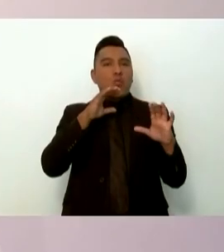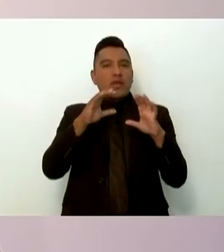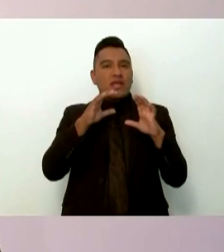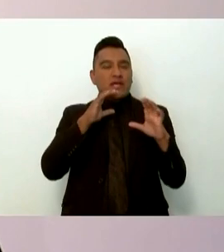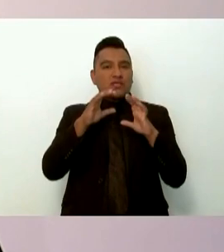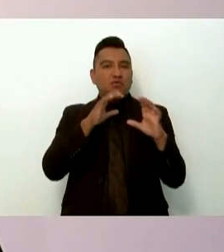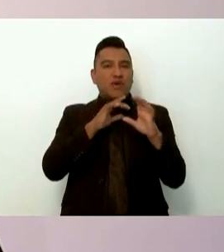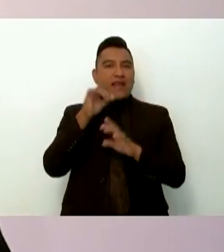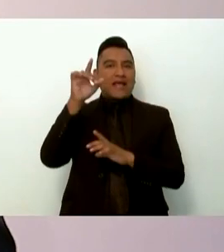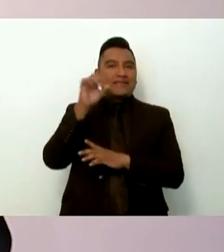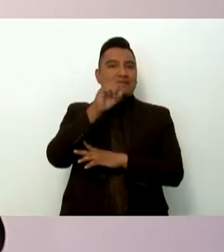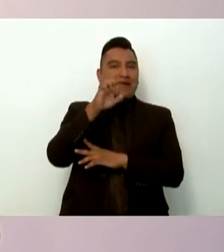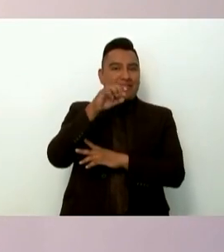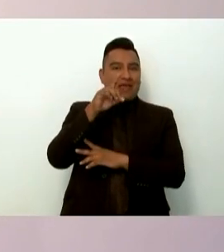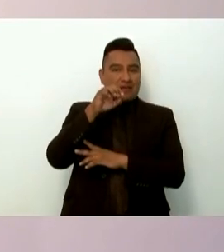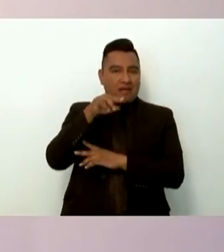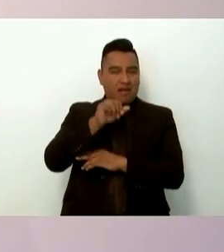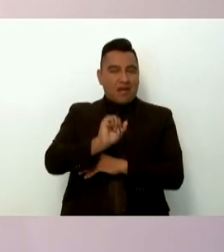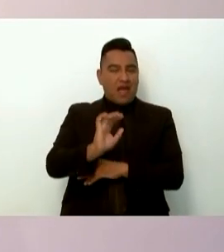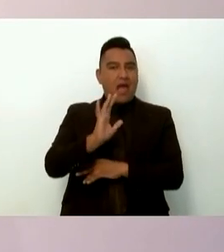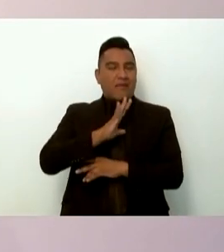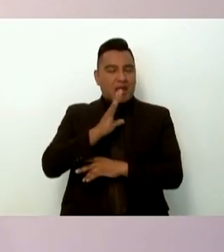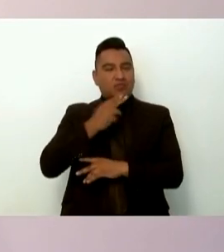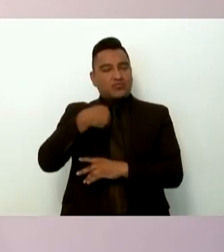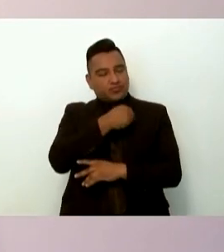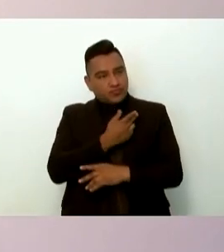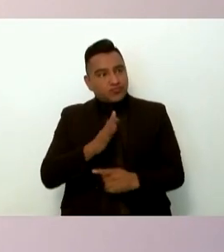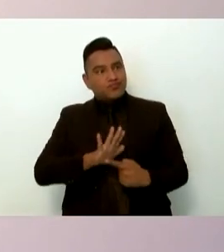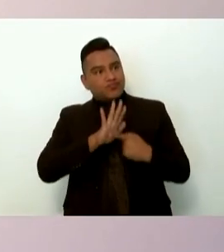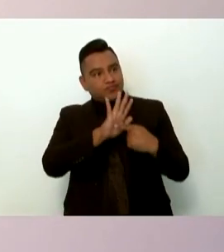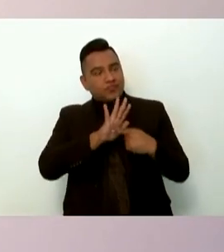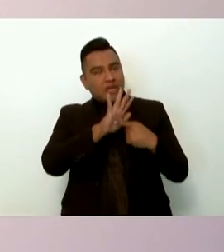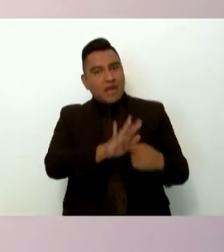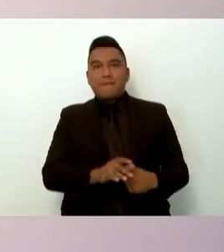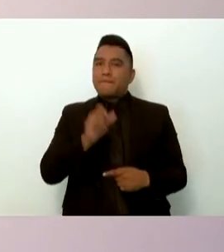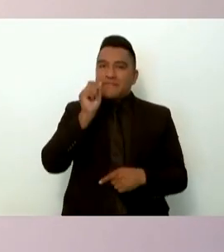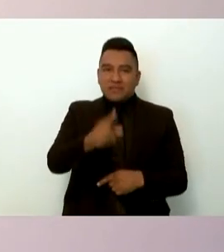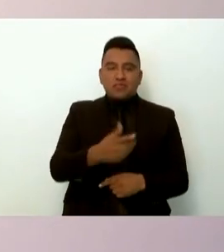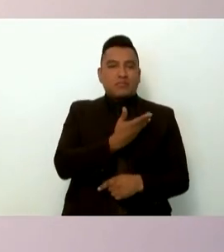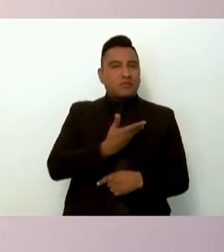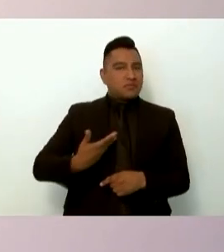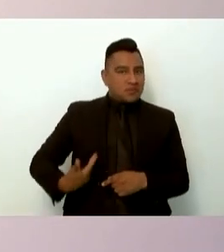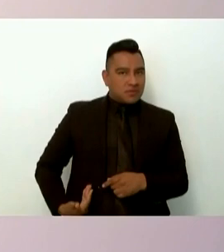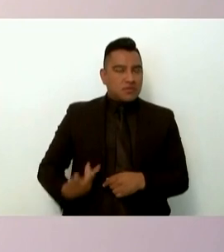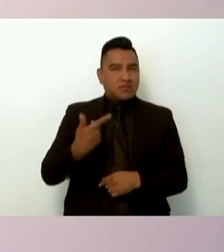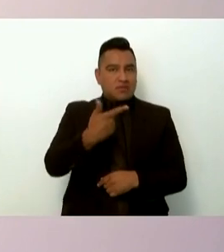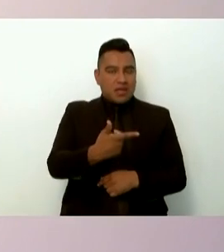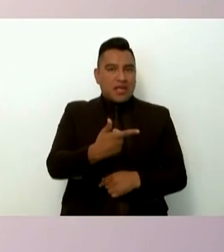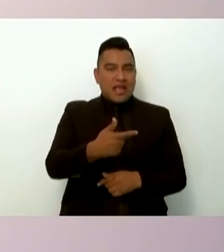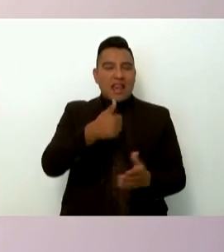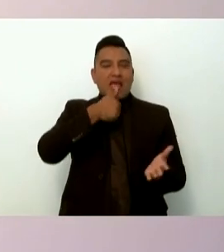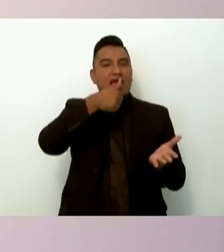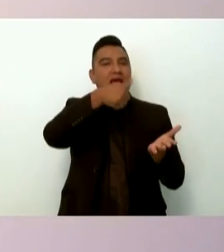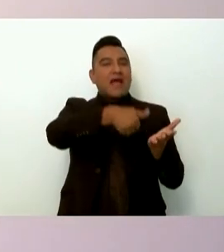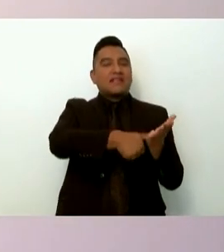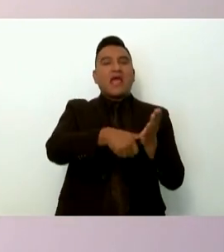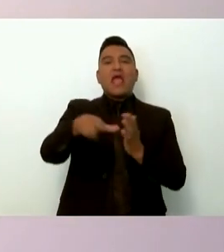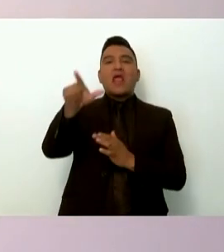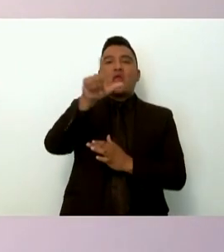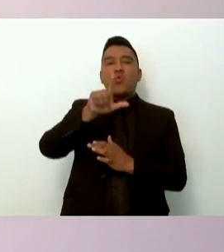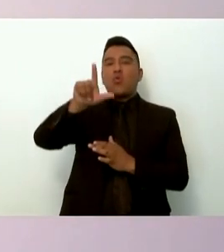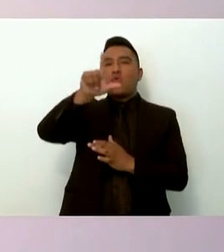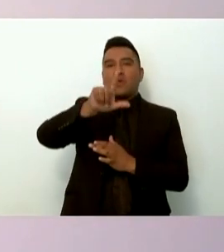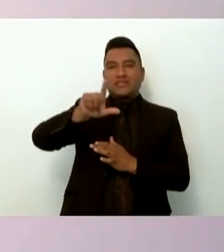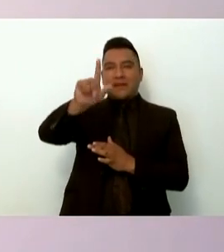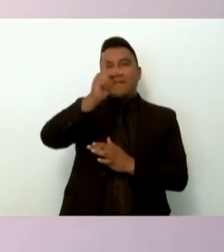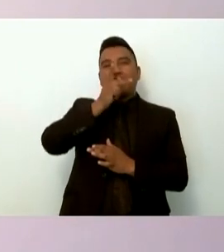realizó la Serena. Así lo señaló el presidente en la carta que entregó el lunes a los padres y